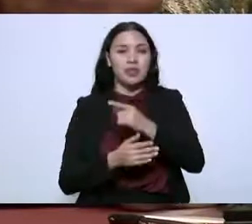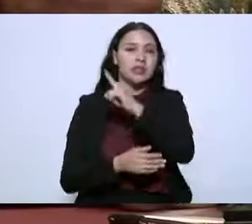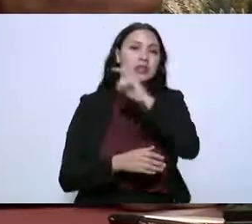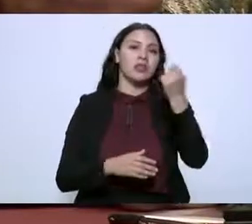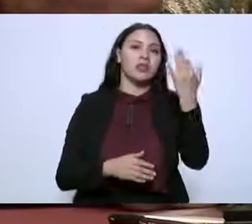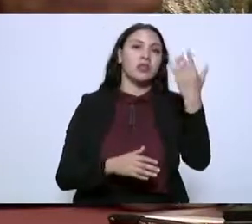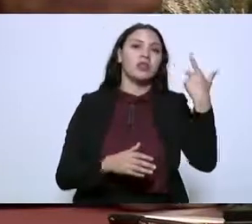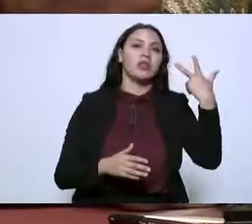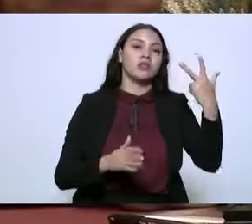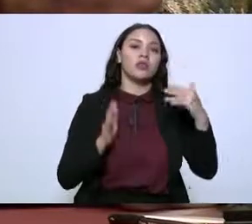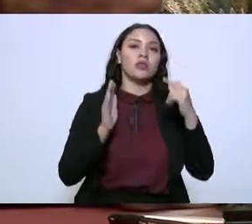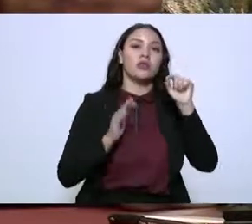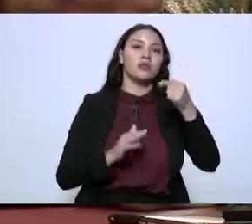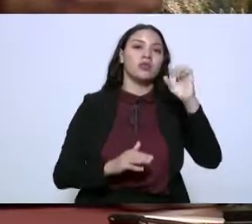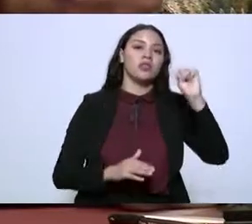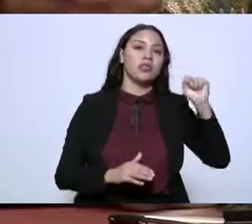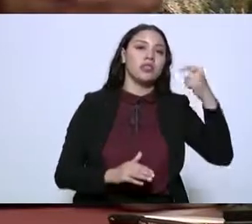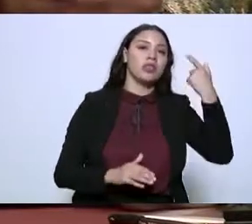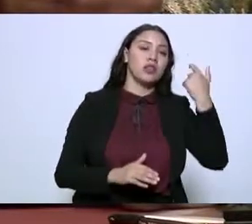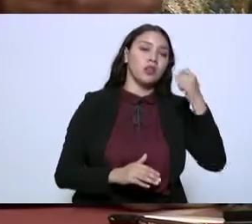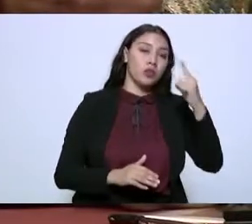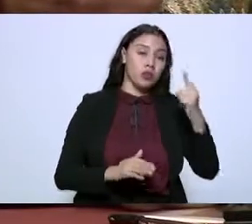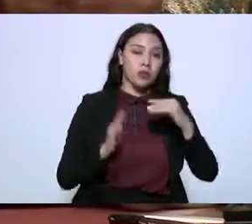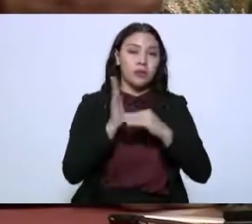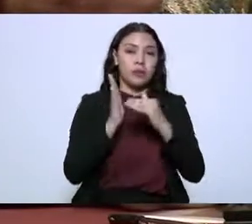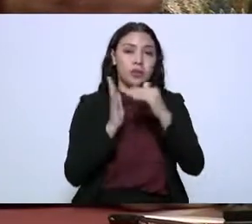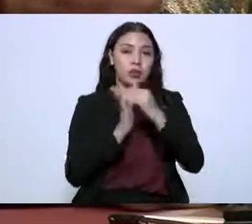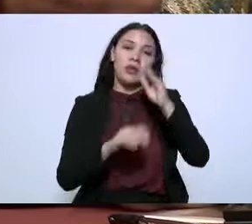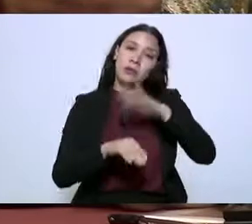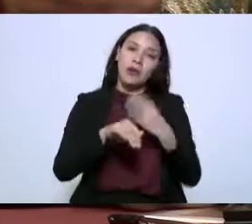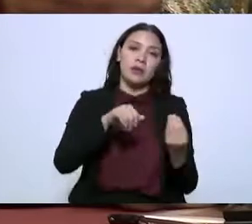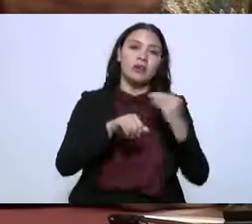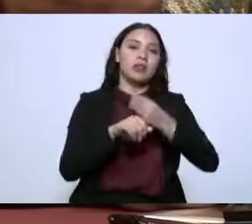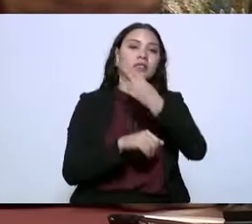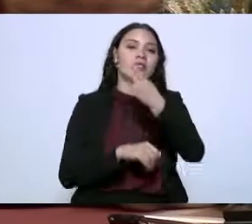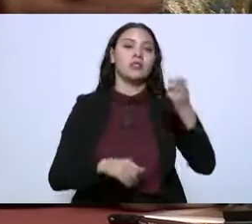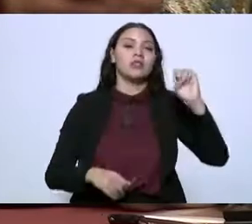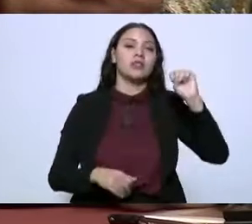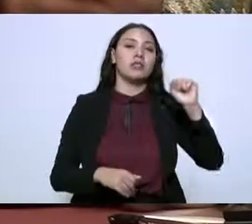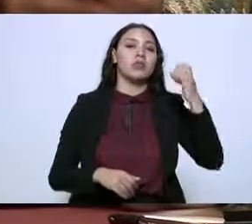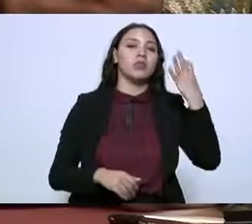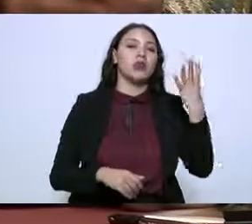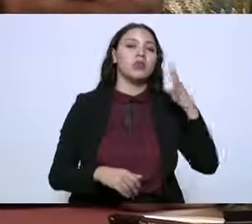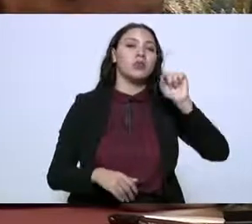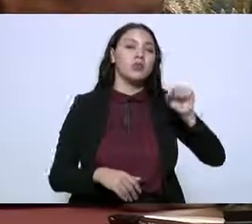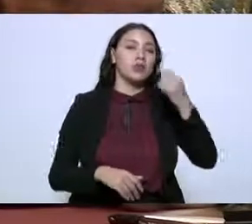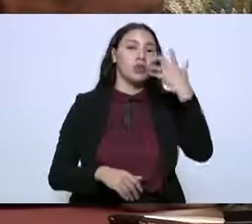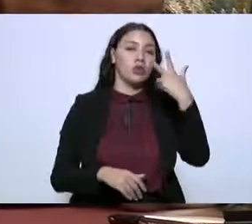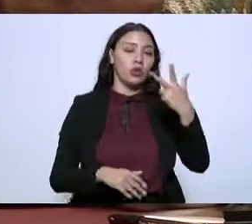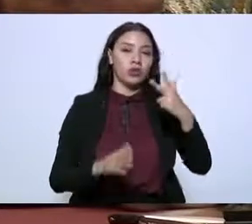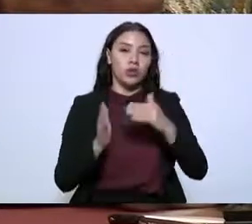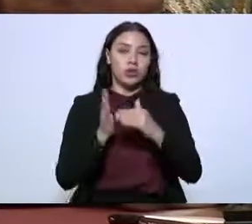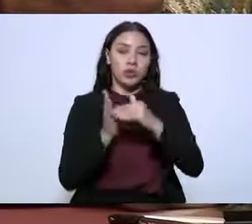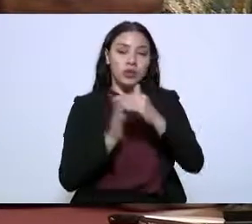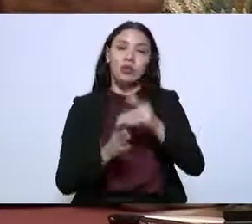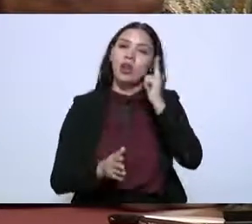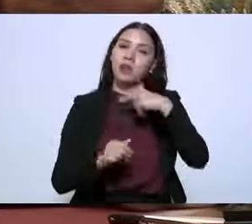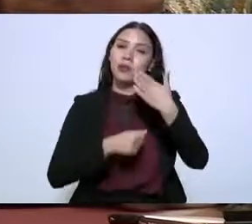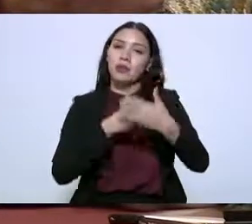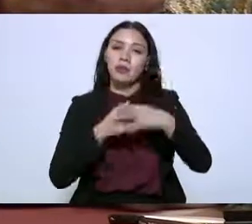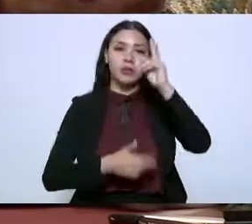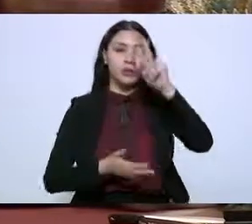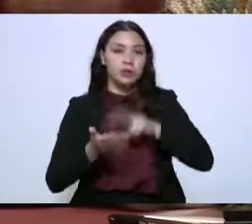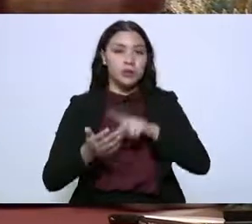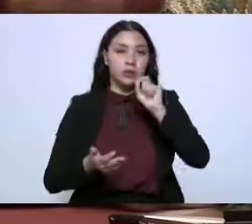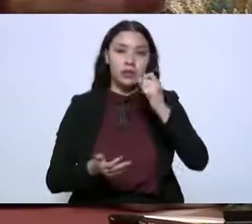158.61 millones, se va a 354.8 para el 2023, que queremos